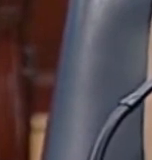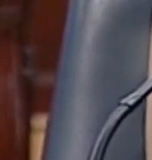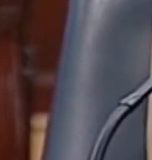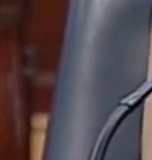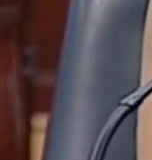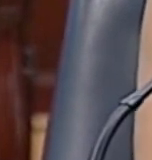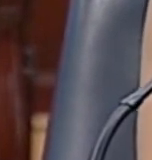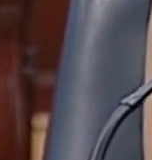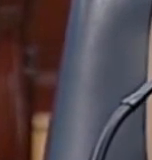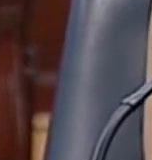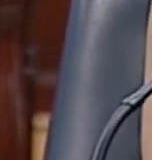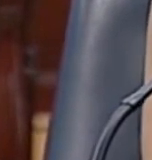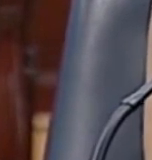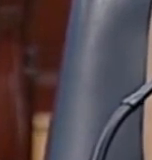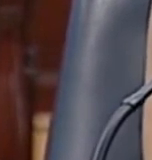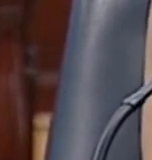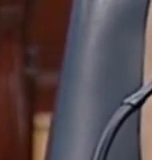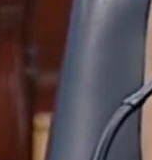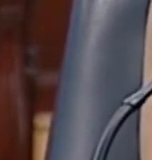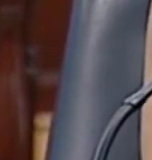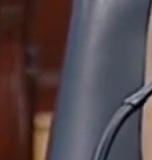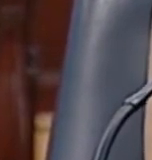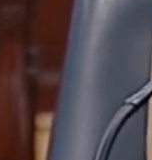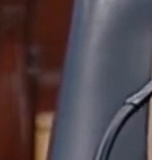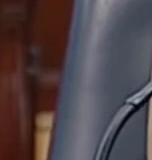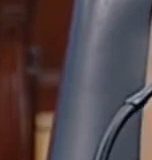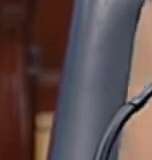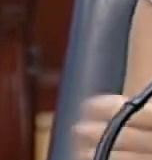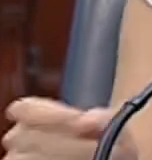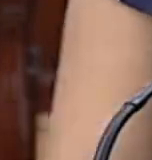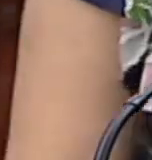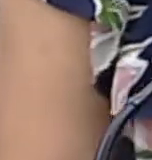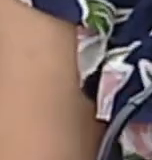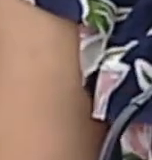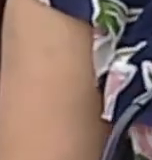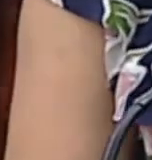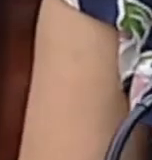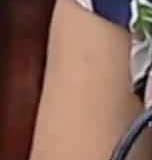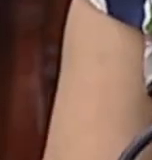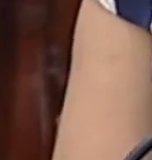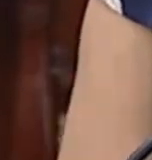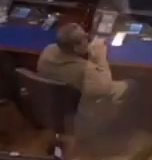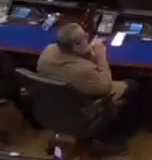no dije que era periodista así que no mienta gracias presidente